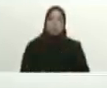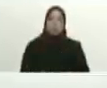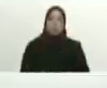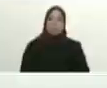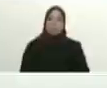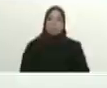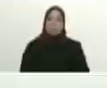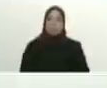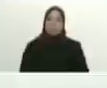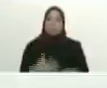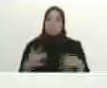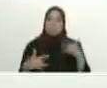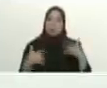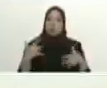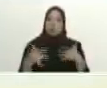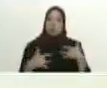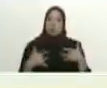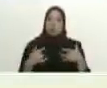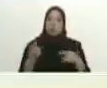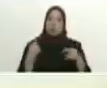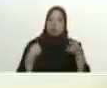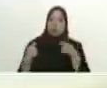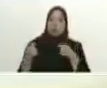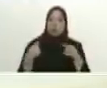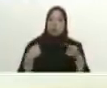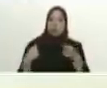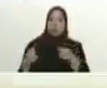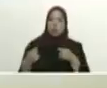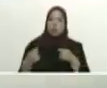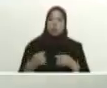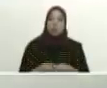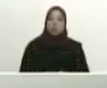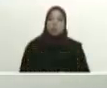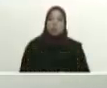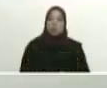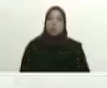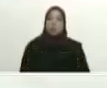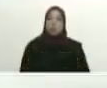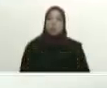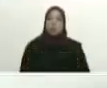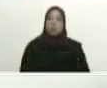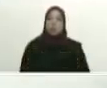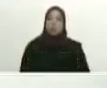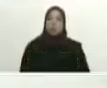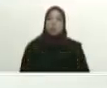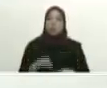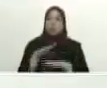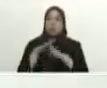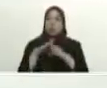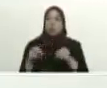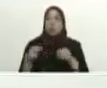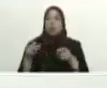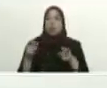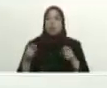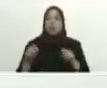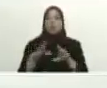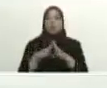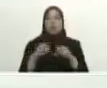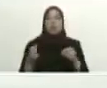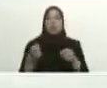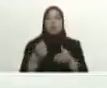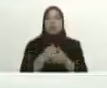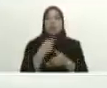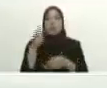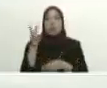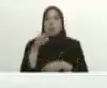acciones que nos llevaran a la violencia fronteriza y se cerraron todas las puertas todas